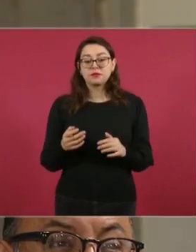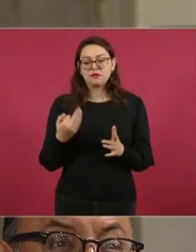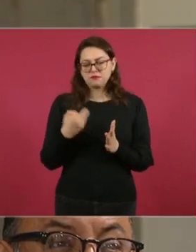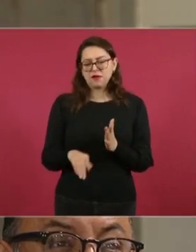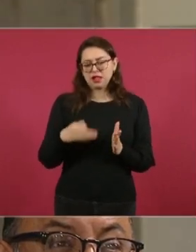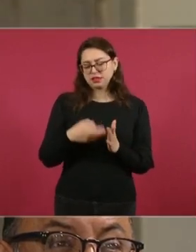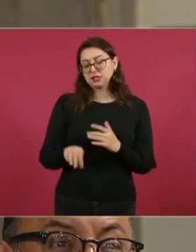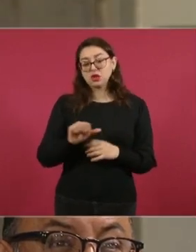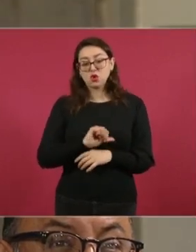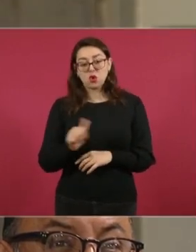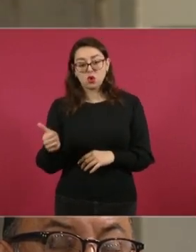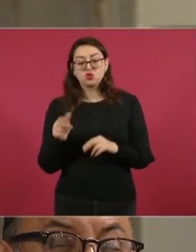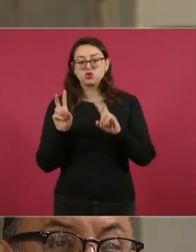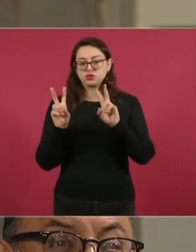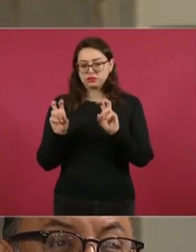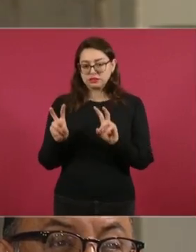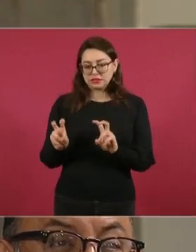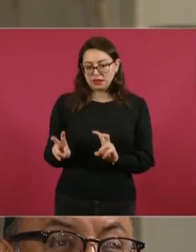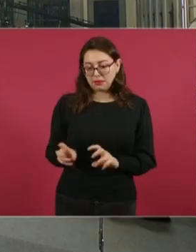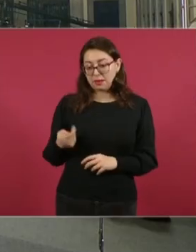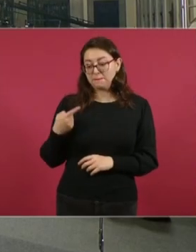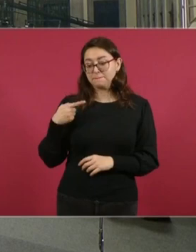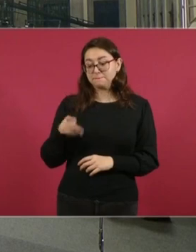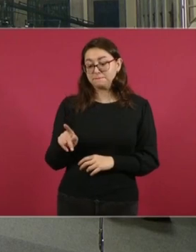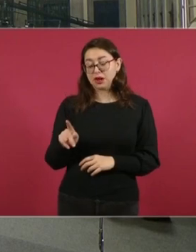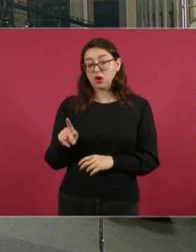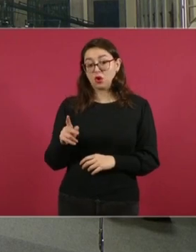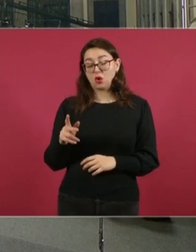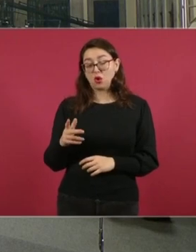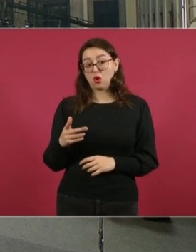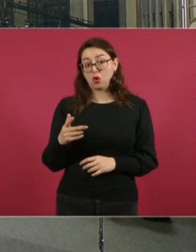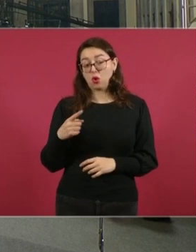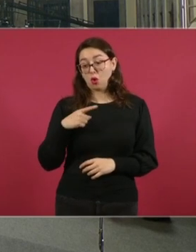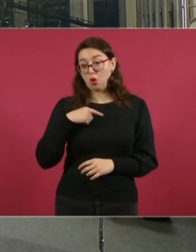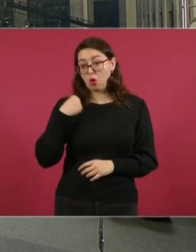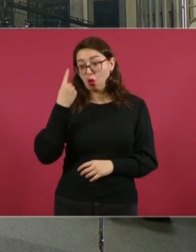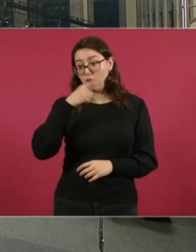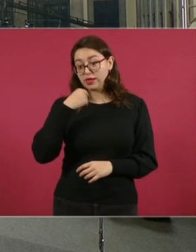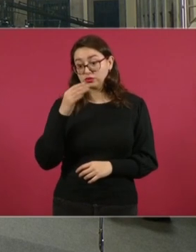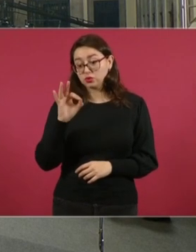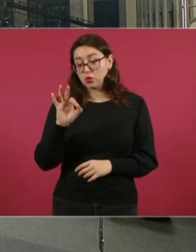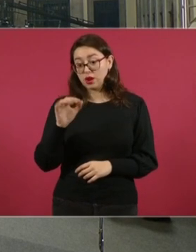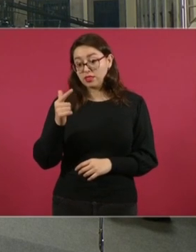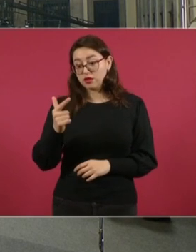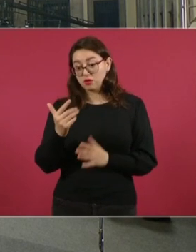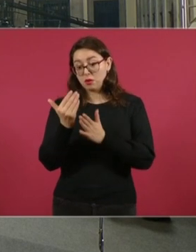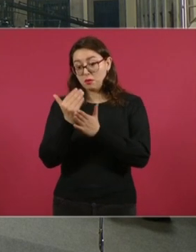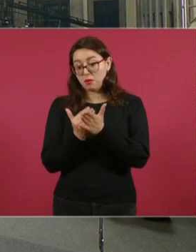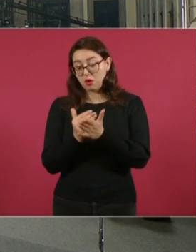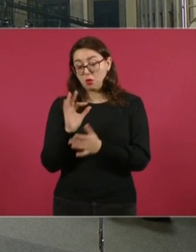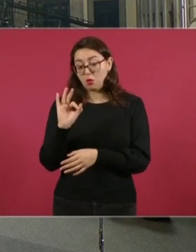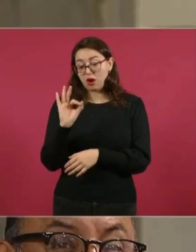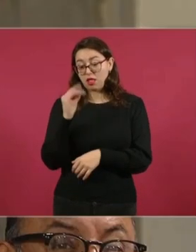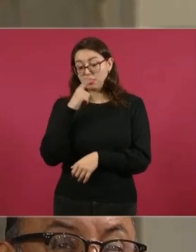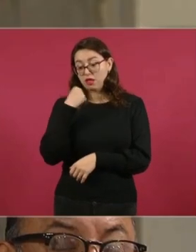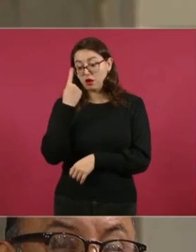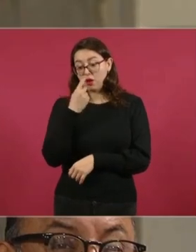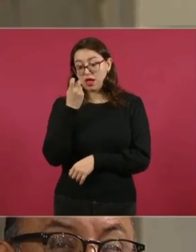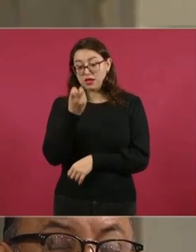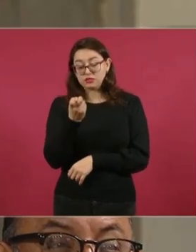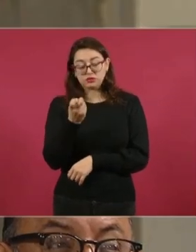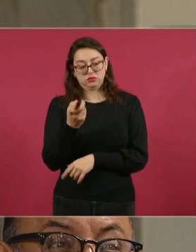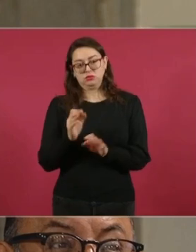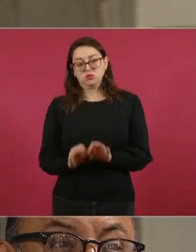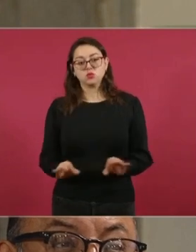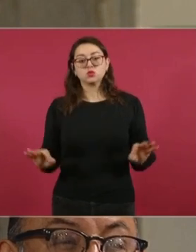de las jornadas laborales de 48 a 40 horas por semana plantearía una diferencia fundamental. Mire,